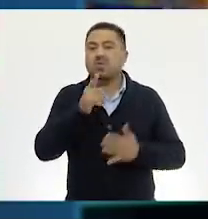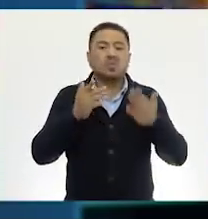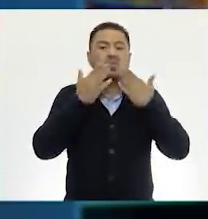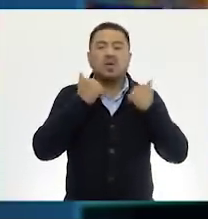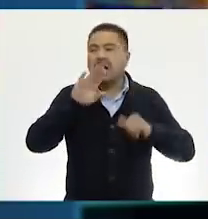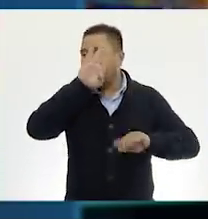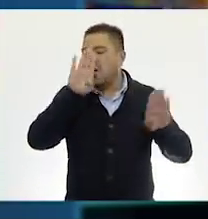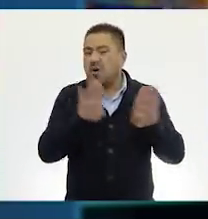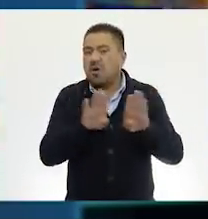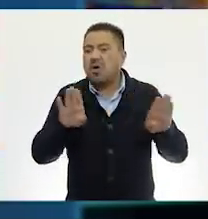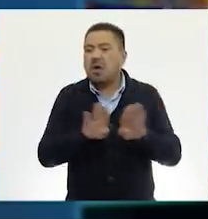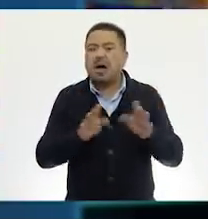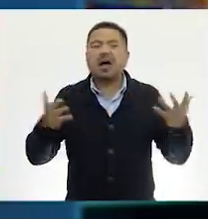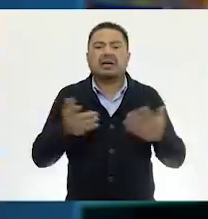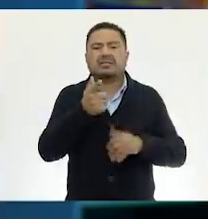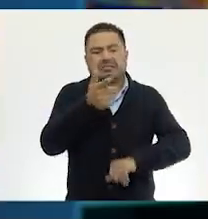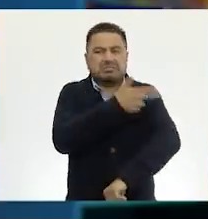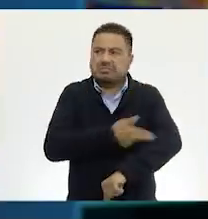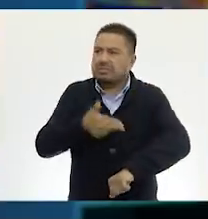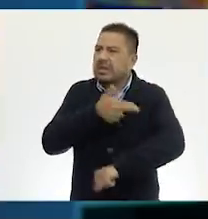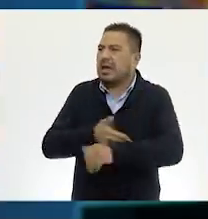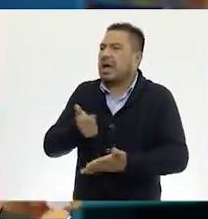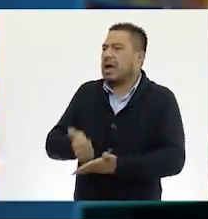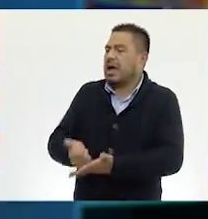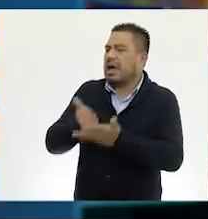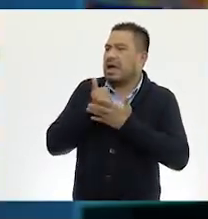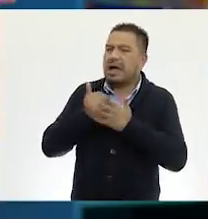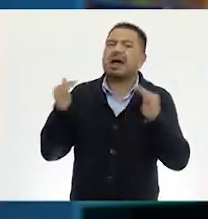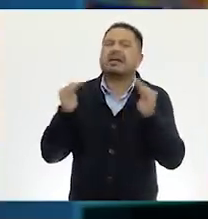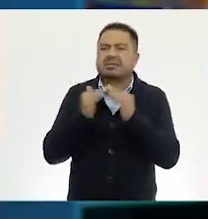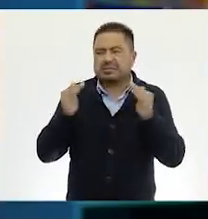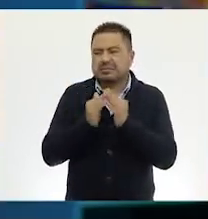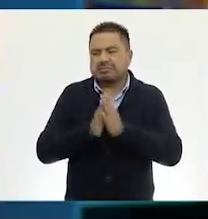no sabes cómo hacerlo, pida ayuda en casa.